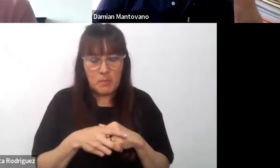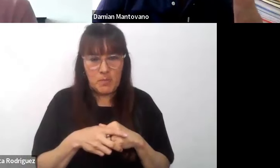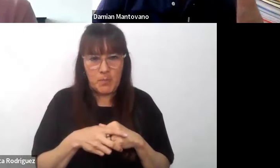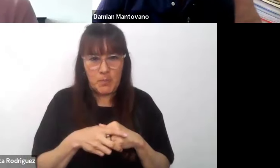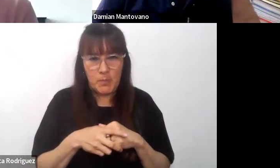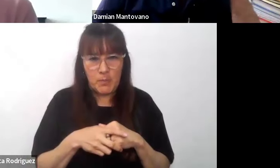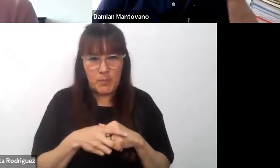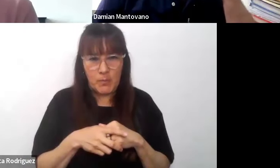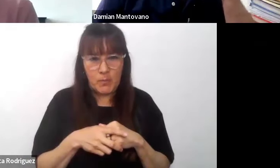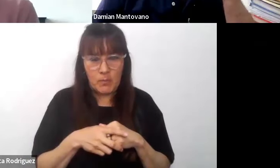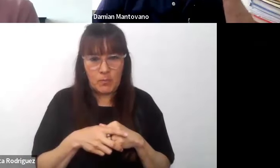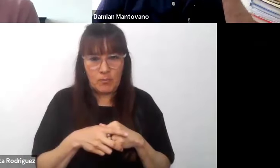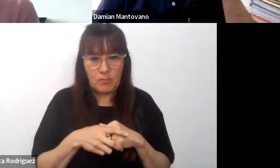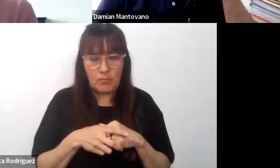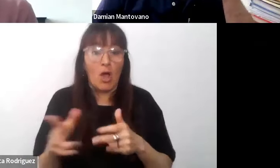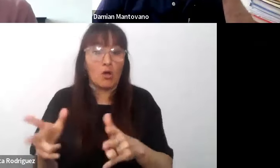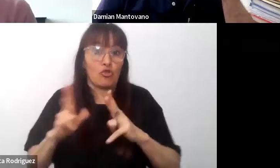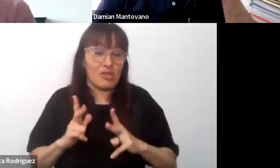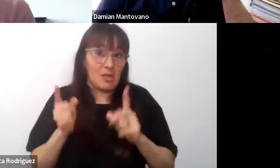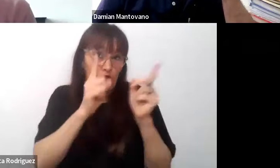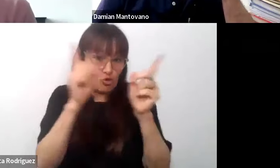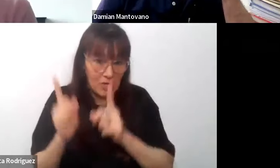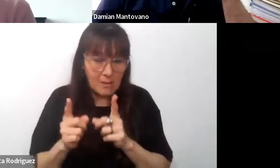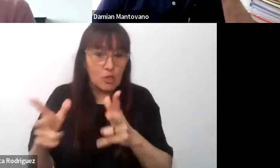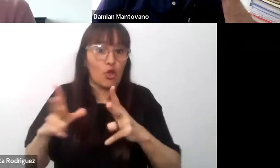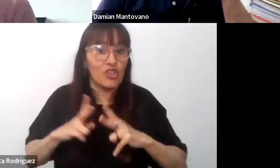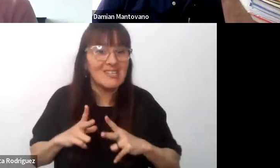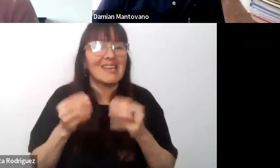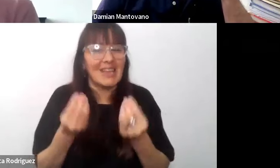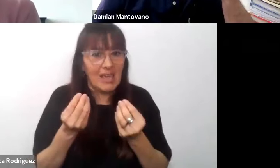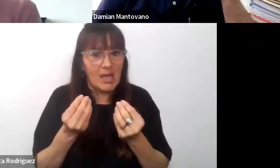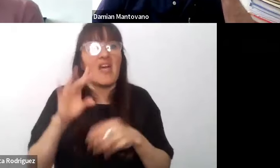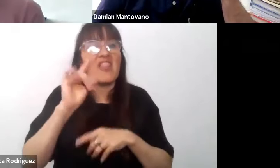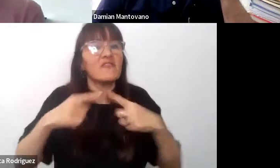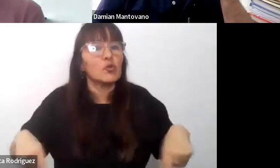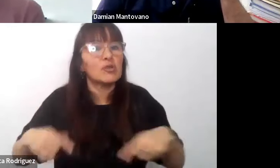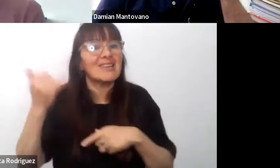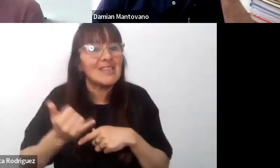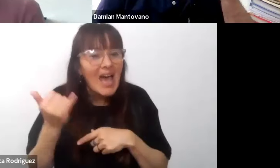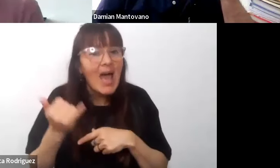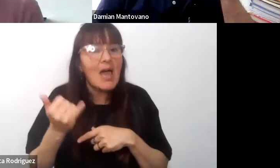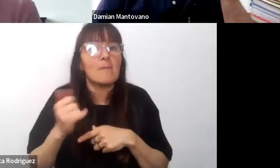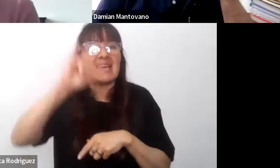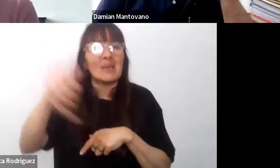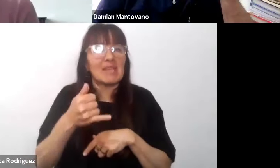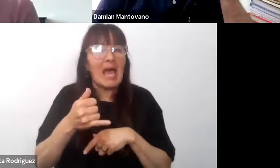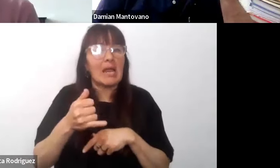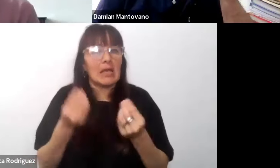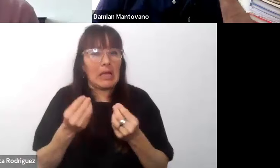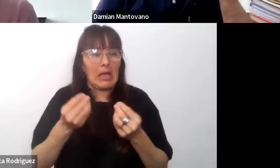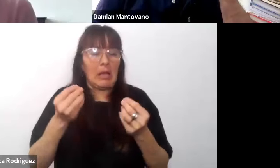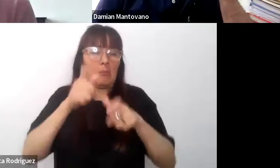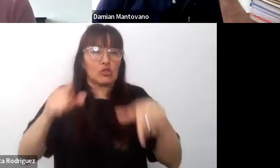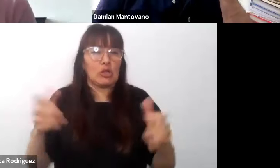en todo caso lo que nos dicen los docentes es que tienen dificultades para aceptar a la gran diversidad de alumnos